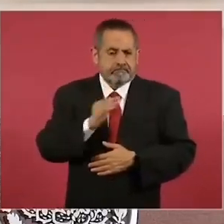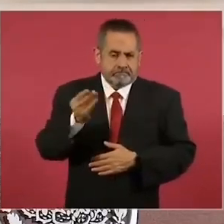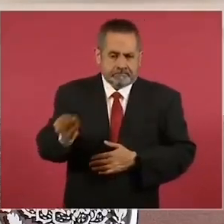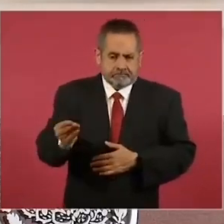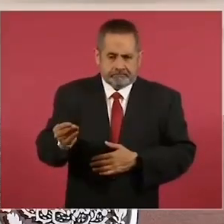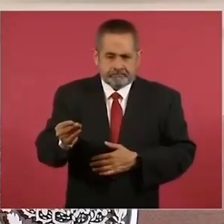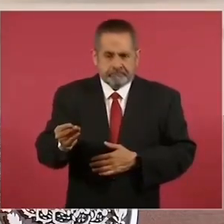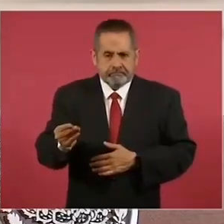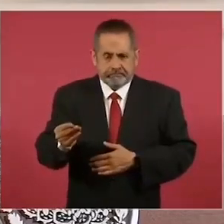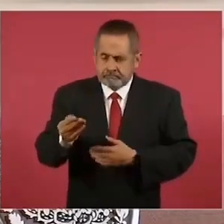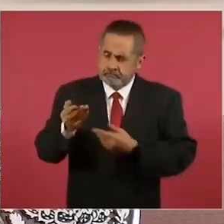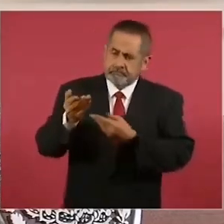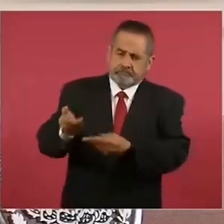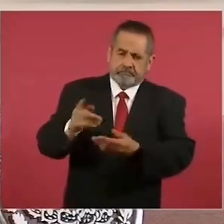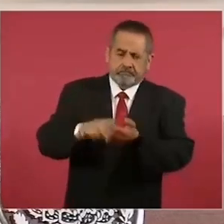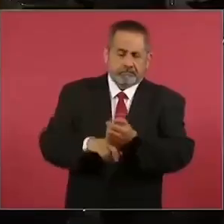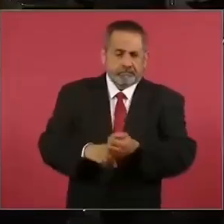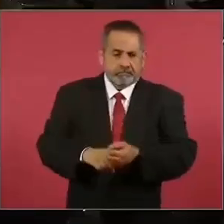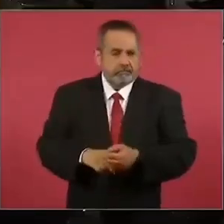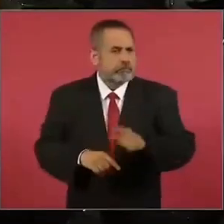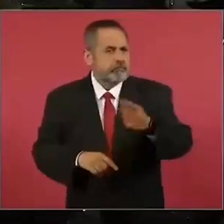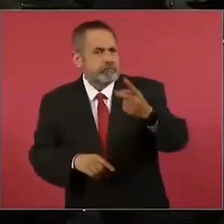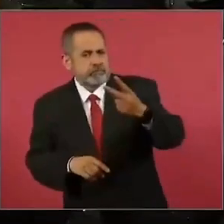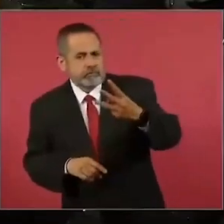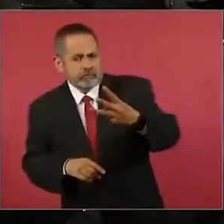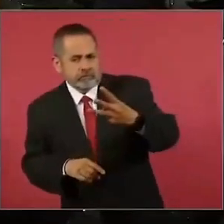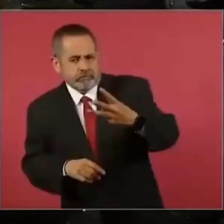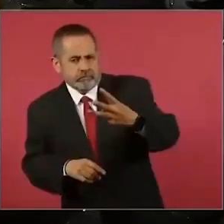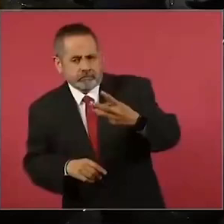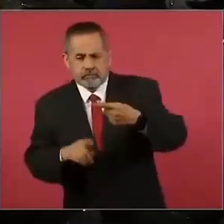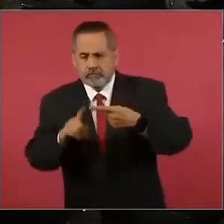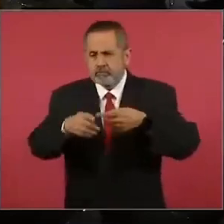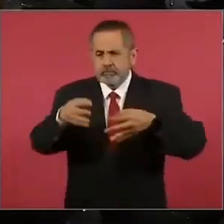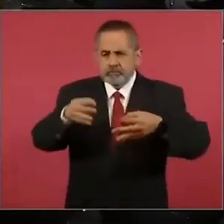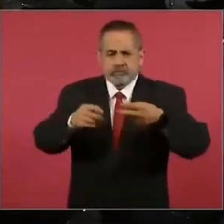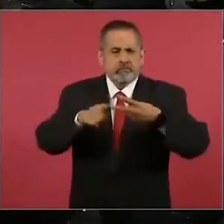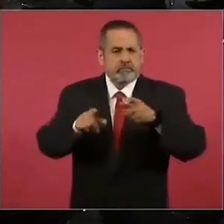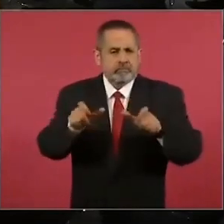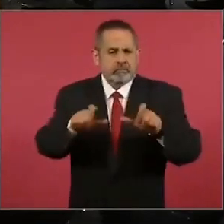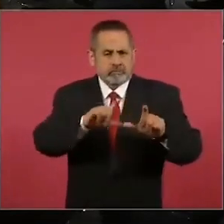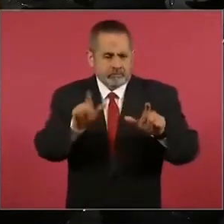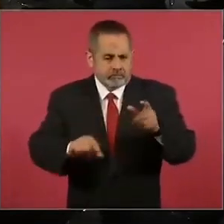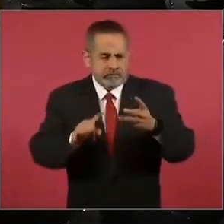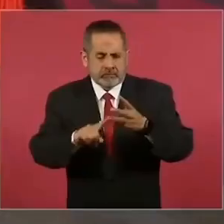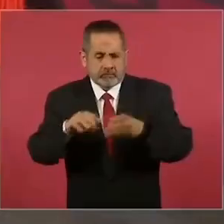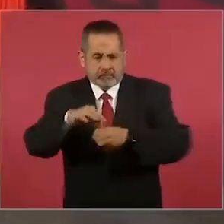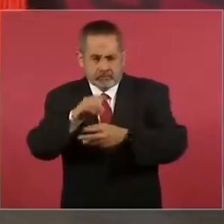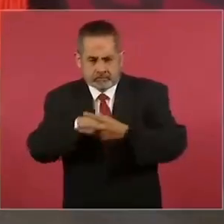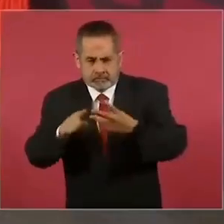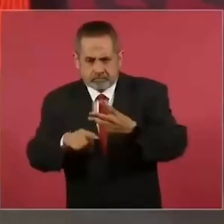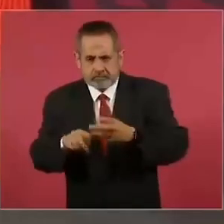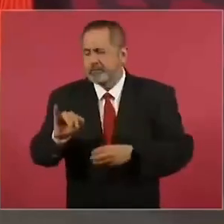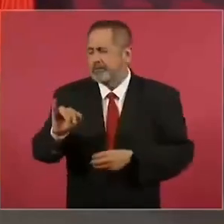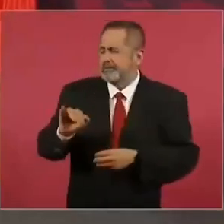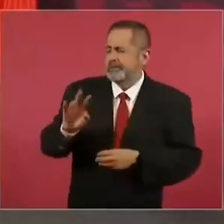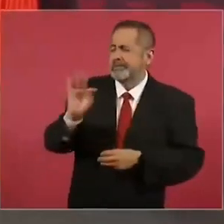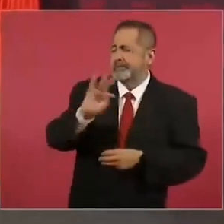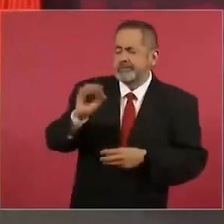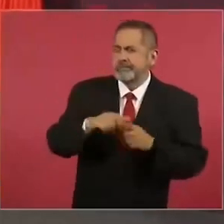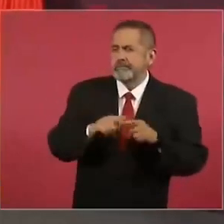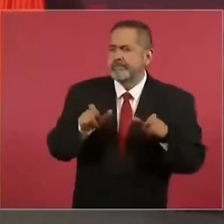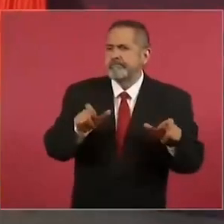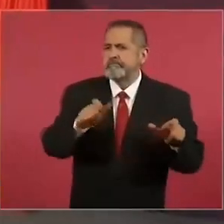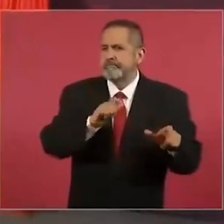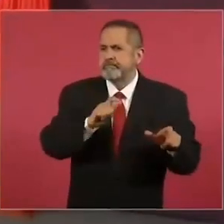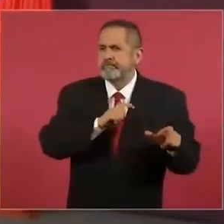Las vamos a presentar. ¿Las tres? ¿La de judicial, la de la Guardia Nacional y la electoral? Sí, puede ser que la guarde